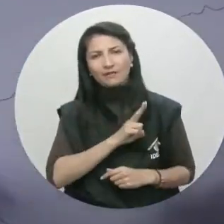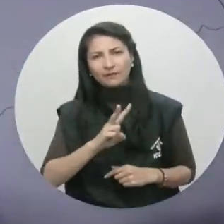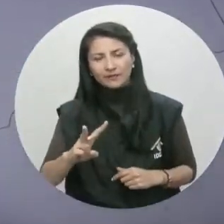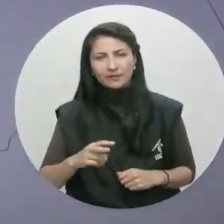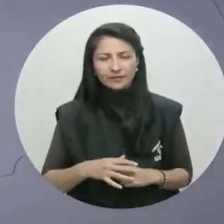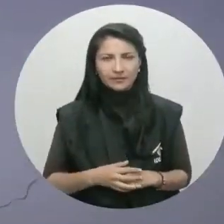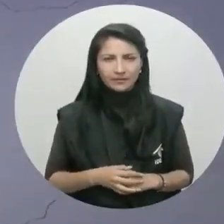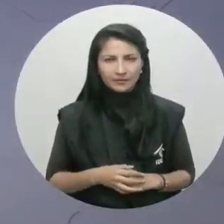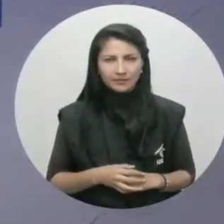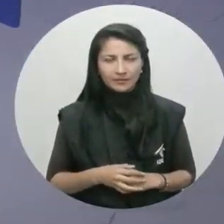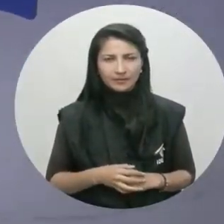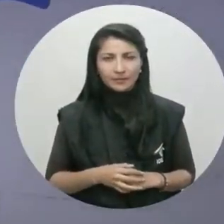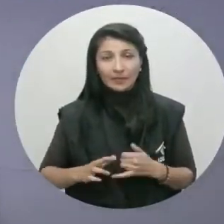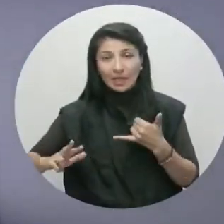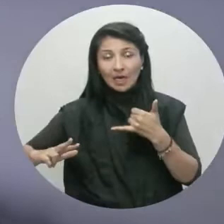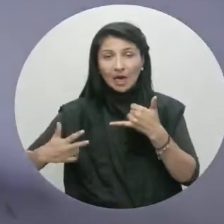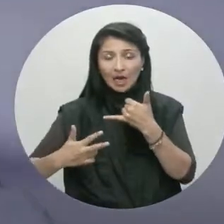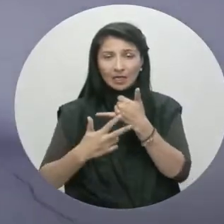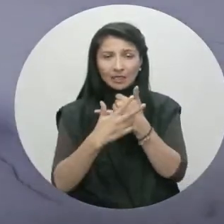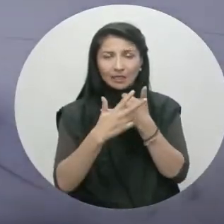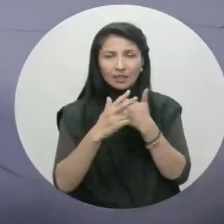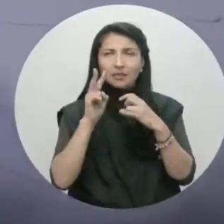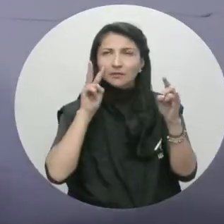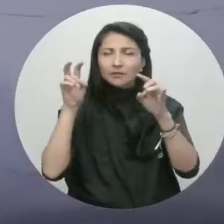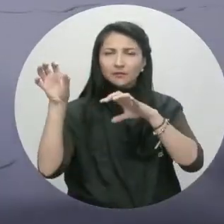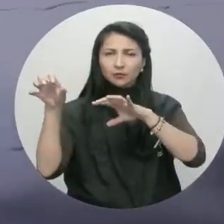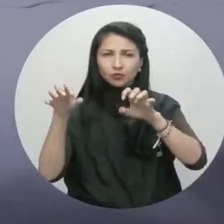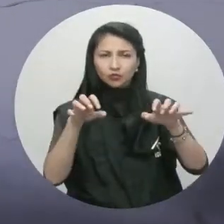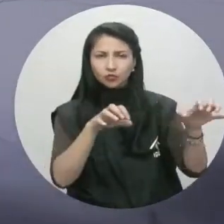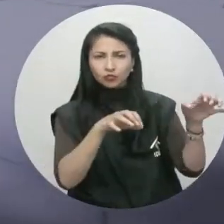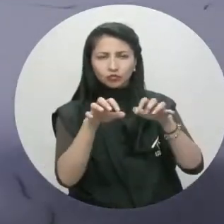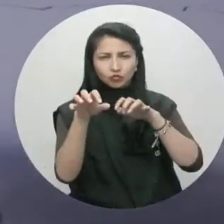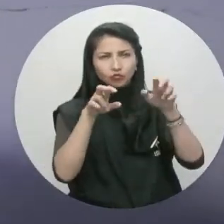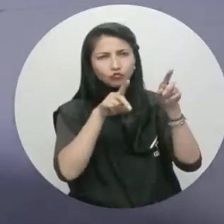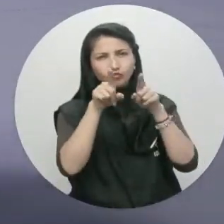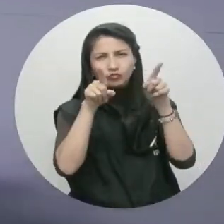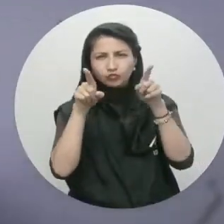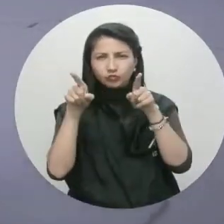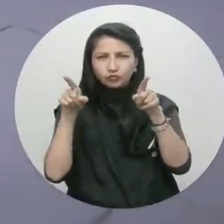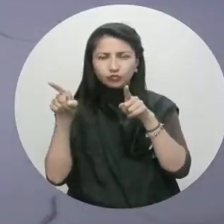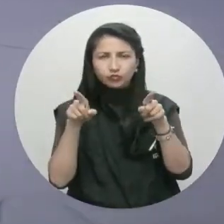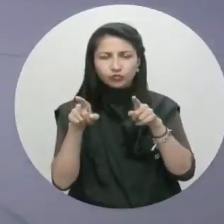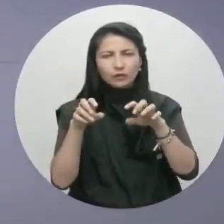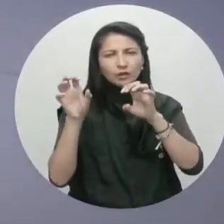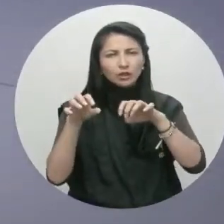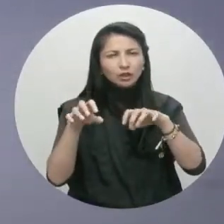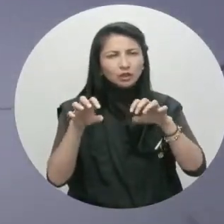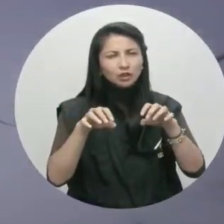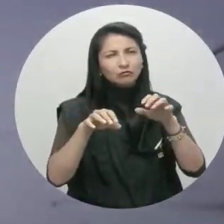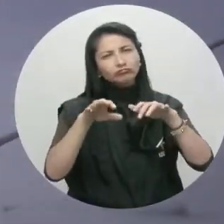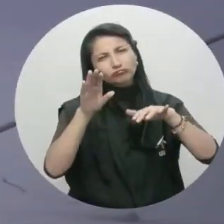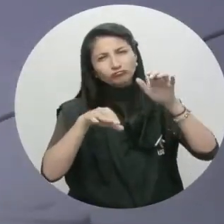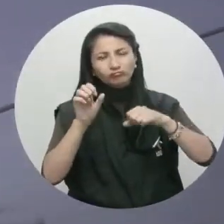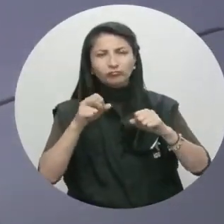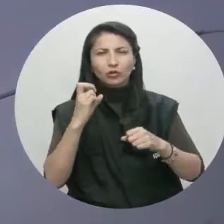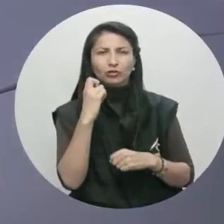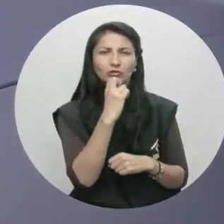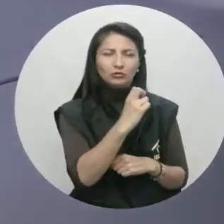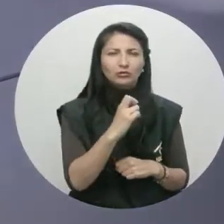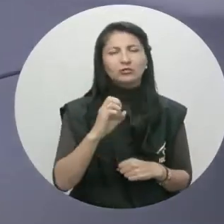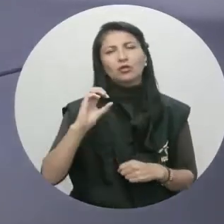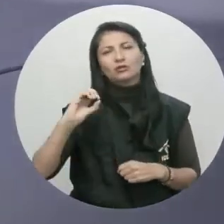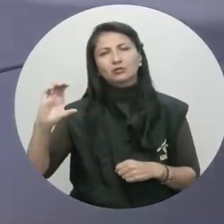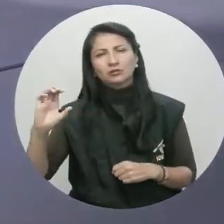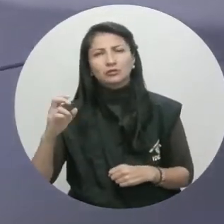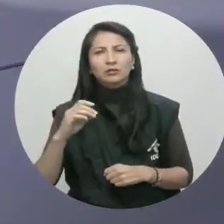En la zona andina se presentarán lluvias sobre algunas de nuestras regiones de montaña con intensidad variable al norte y occidente de Antioquia y